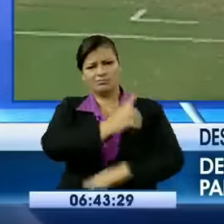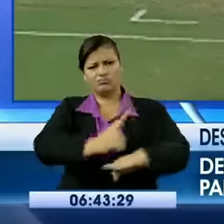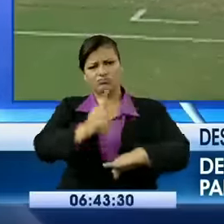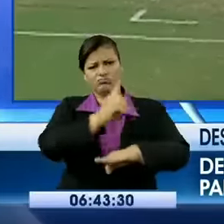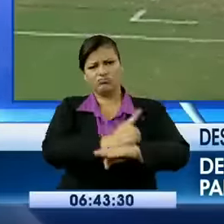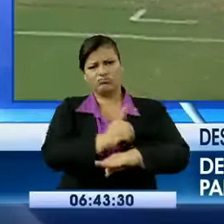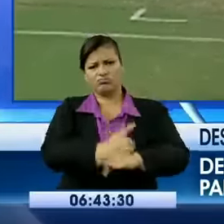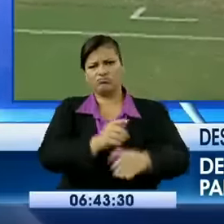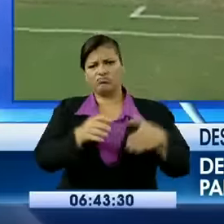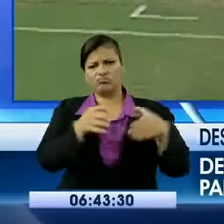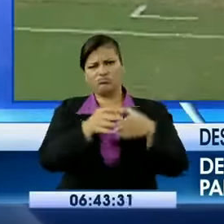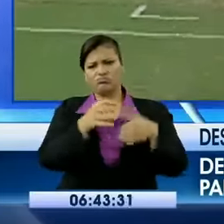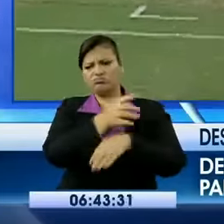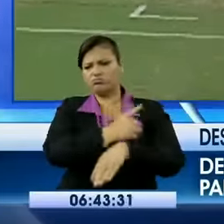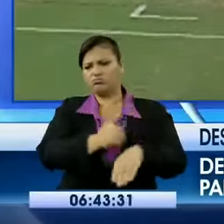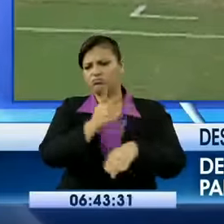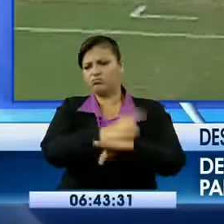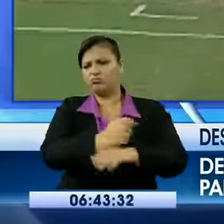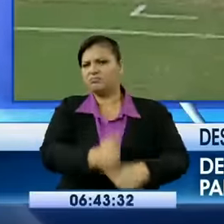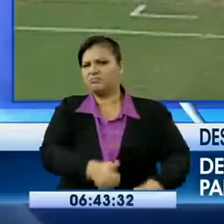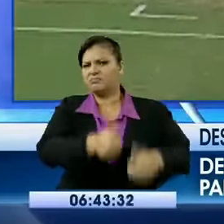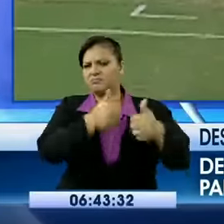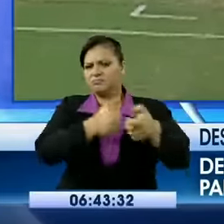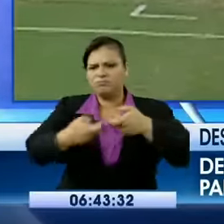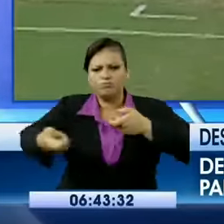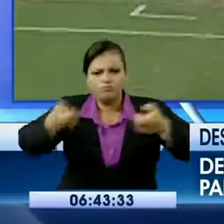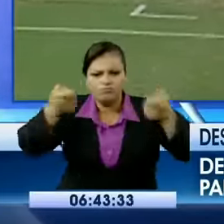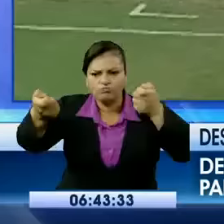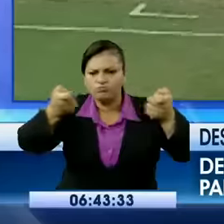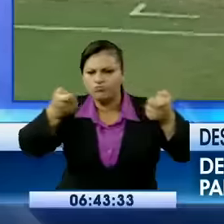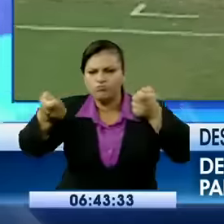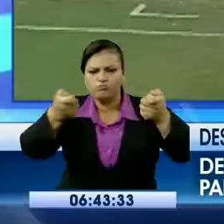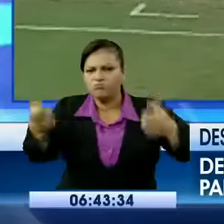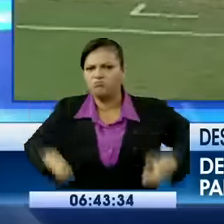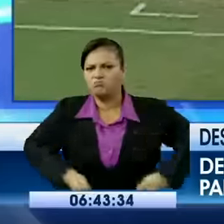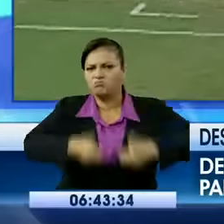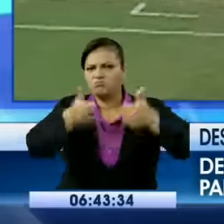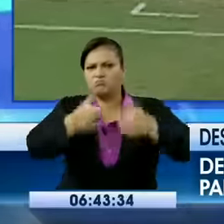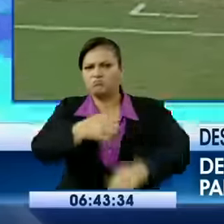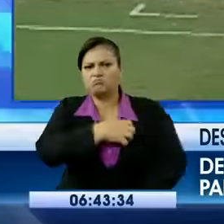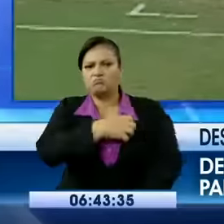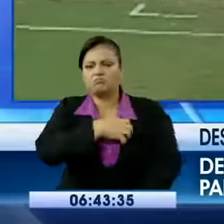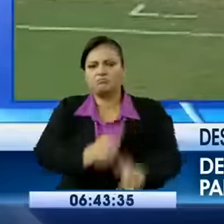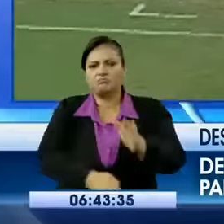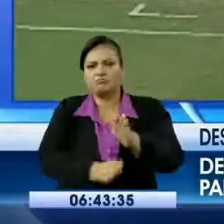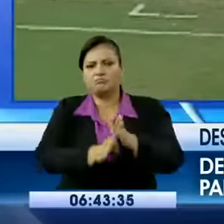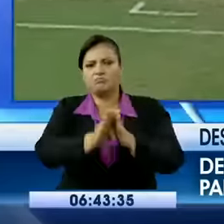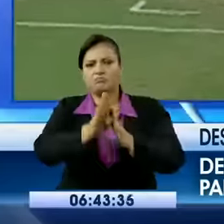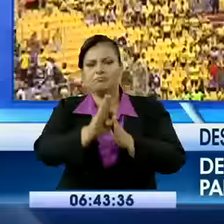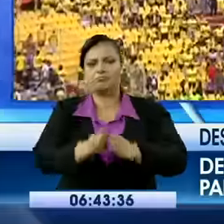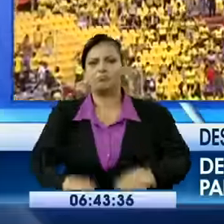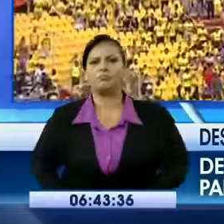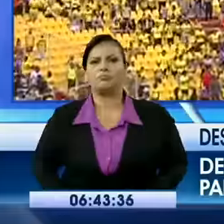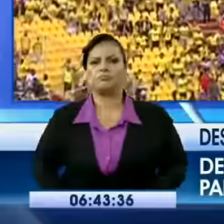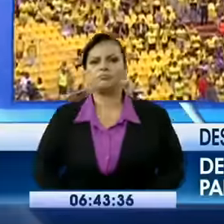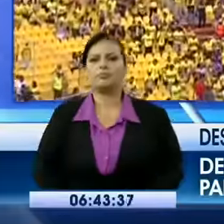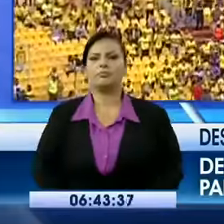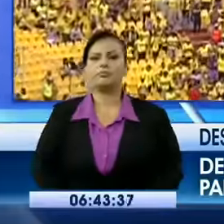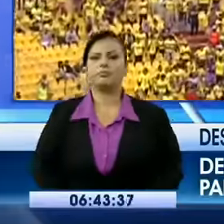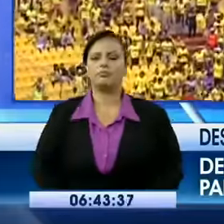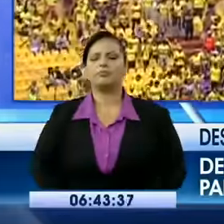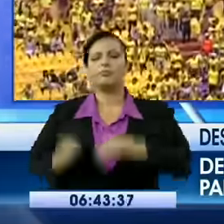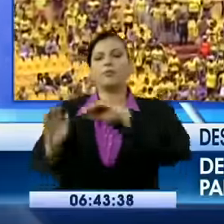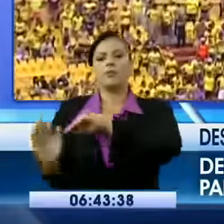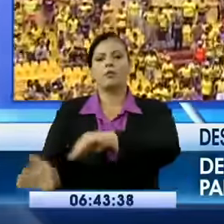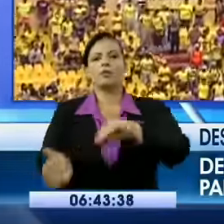dirigido a mantener el equipo con un estatus que se merece. Y qué lástima que a toda costa, ¿no? Incluso poniendo en riesgo la vida de la gente. De los demás, así es. Bueno, vamos a